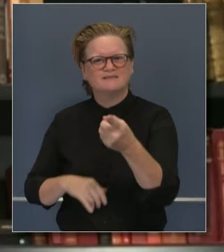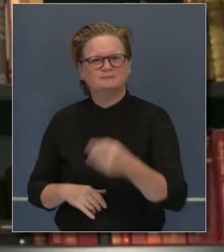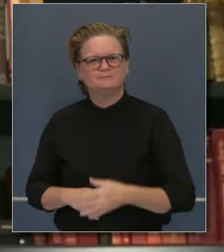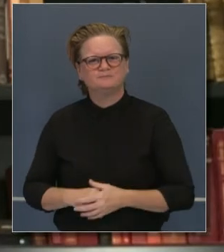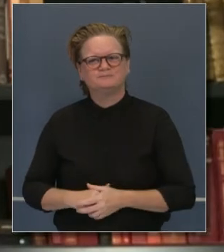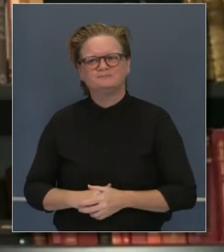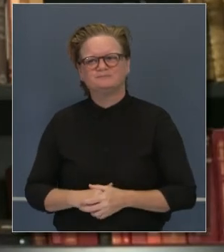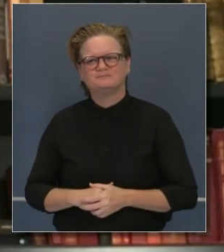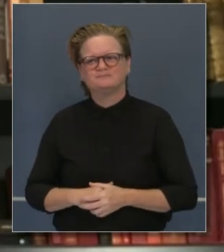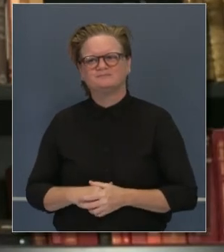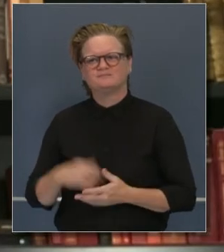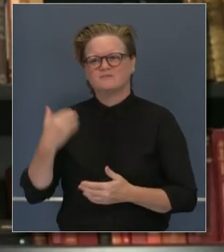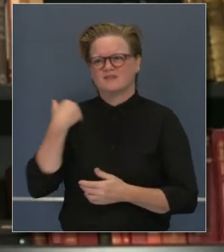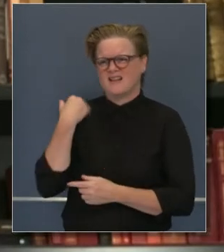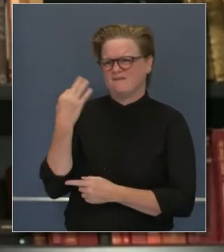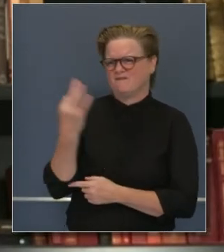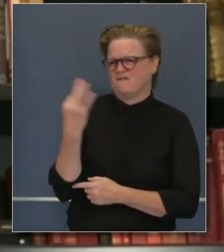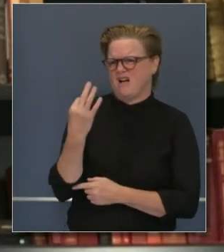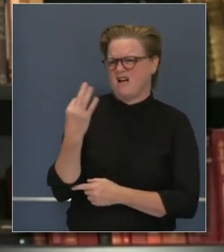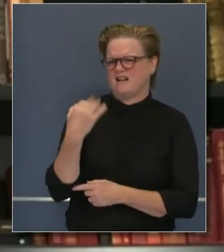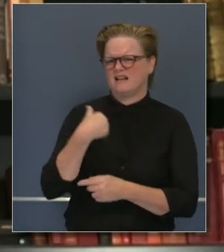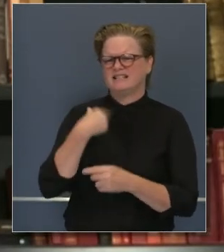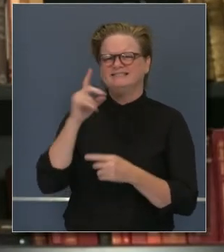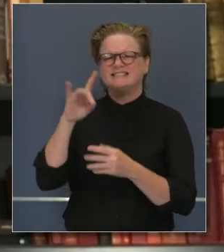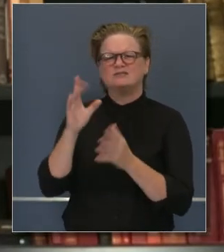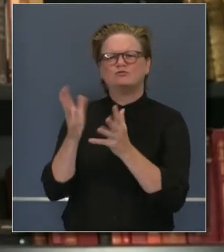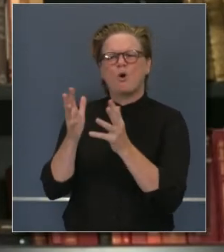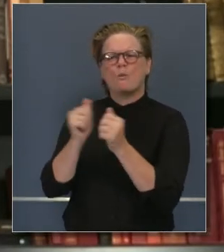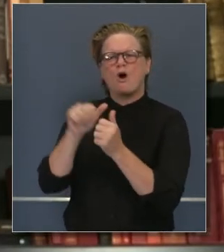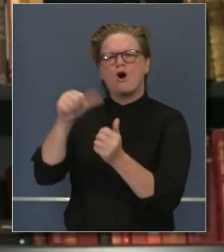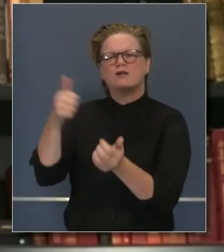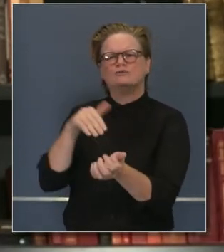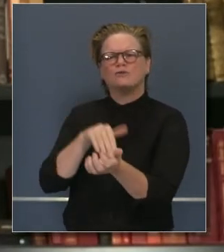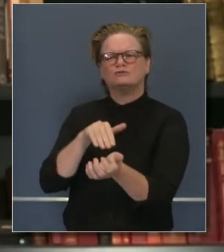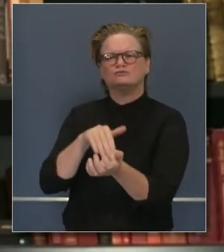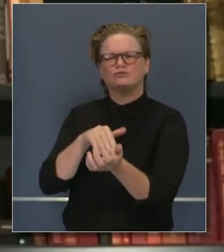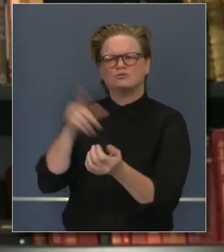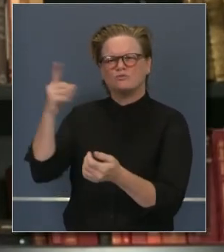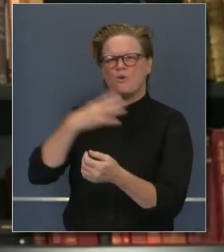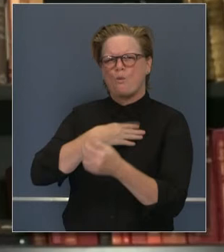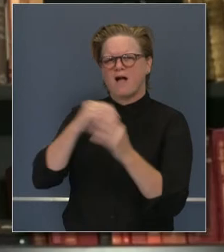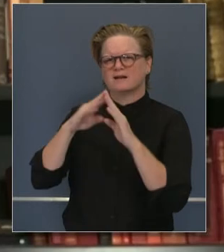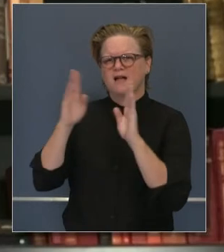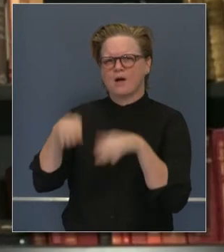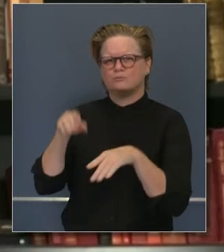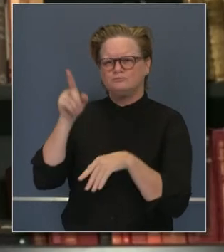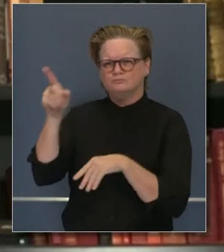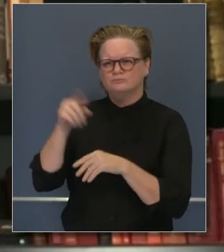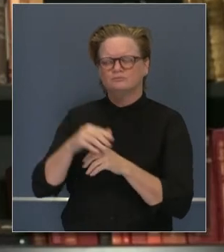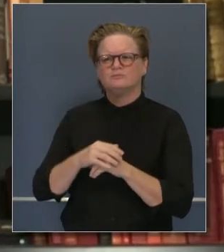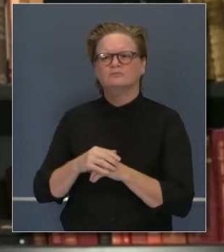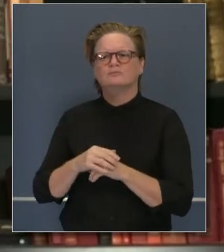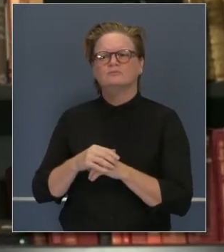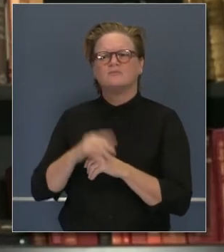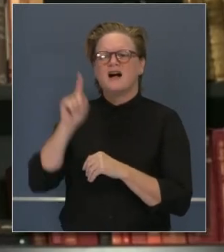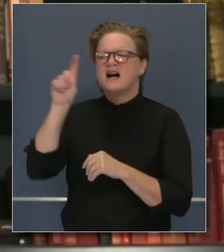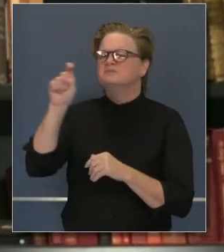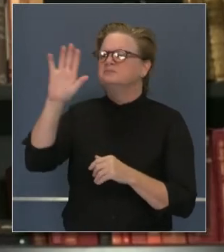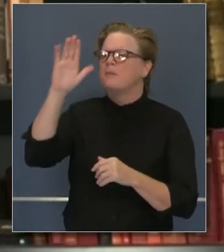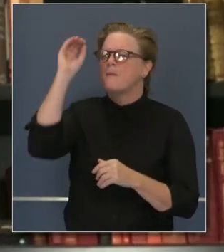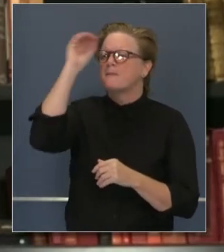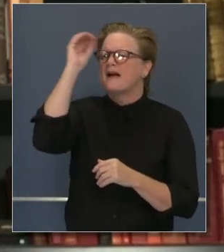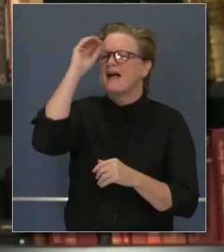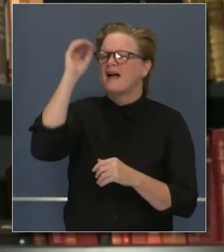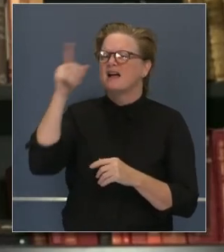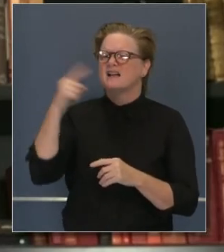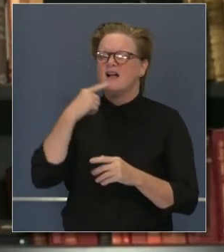al doctor Cali, pero hablé con la ciencia tras este toque de queda, pero está hablando que no quería